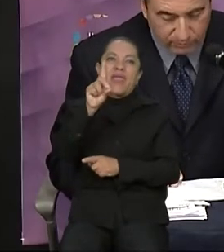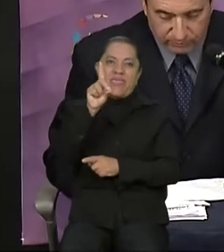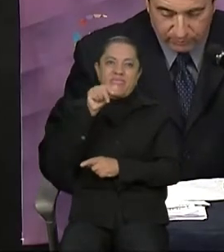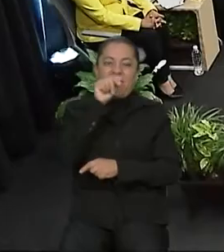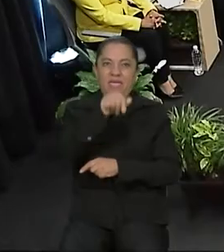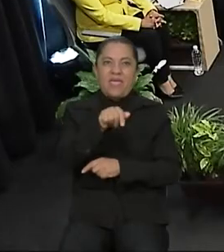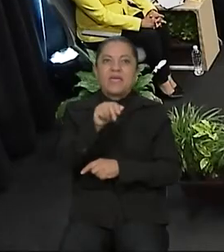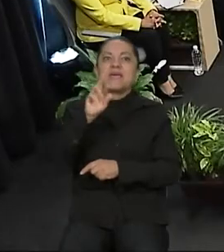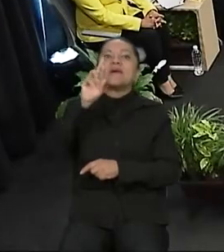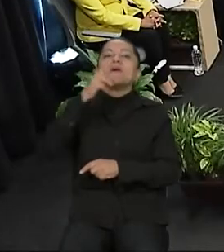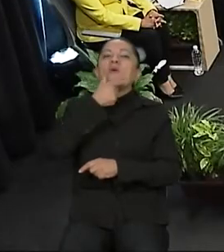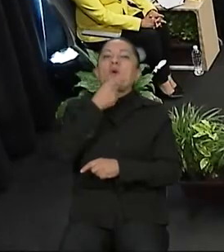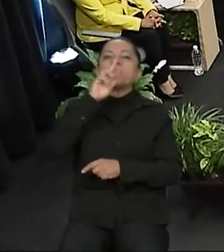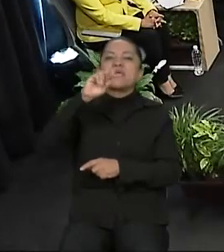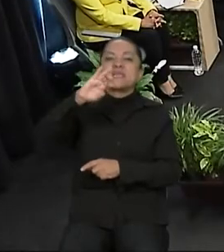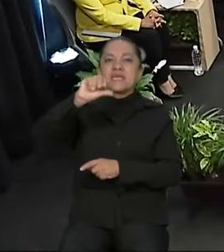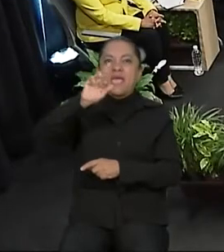minuto.